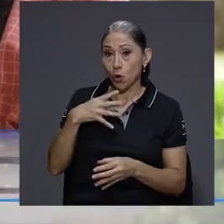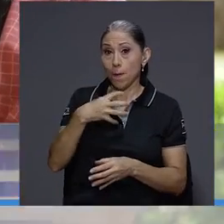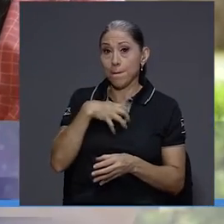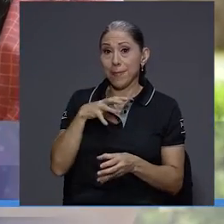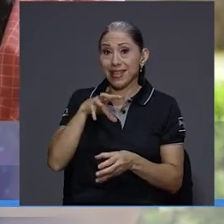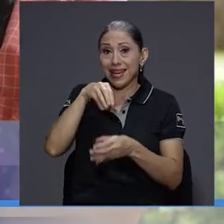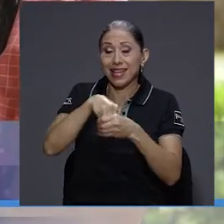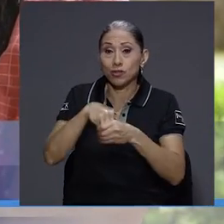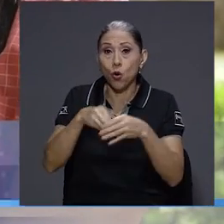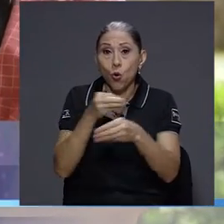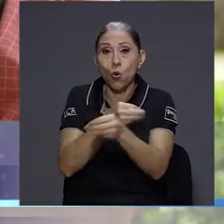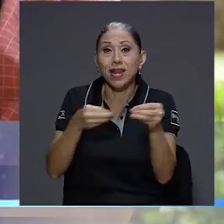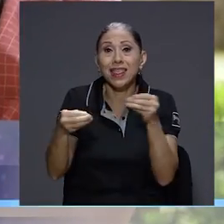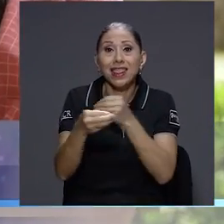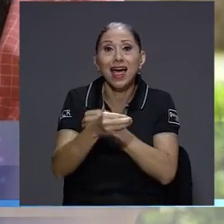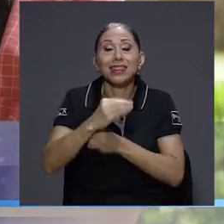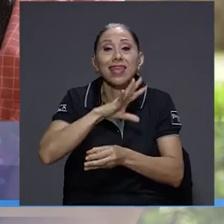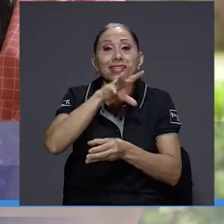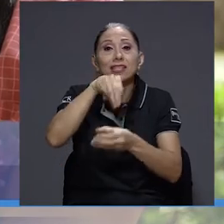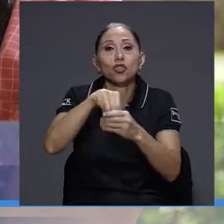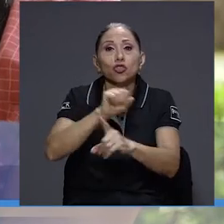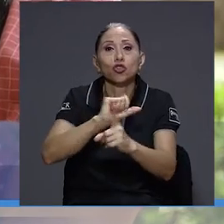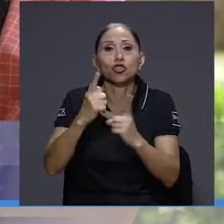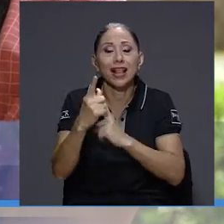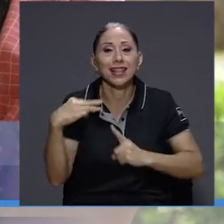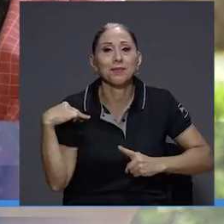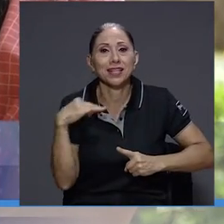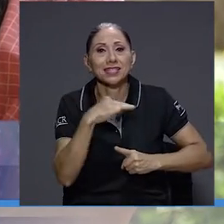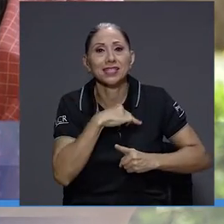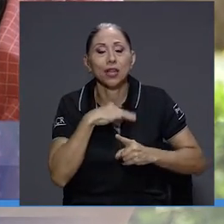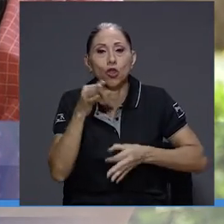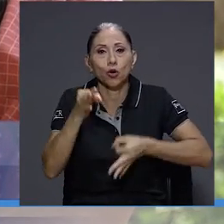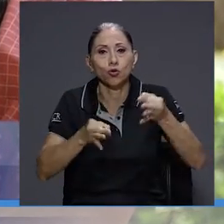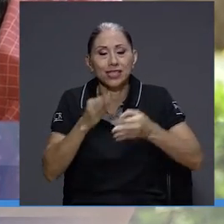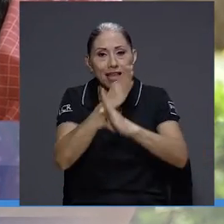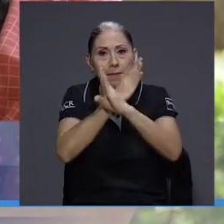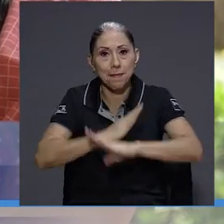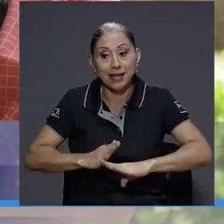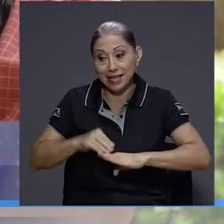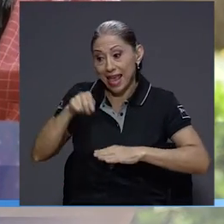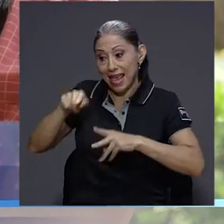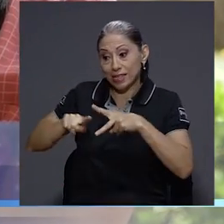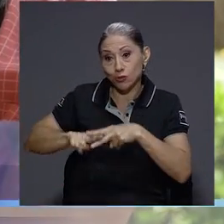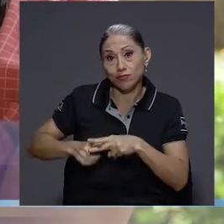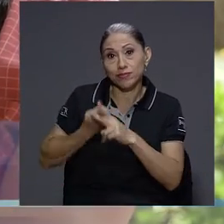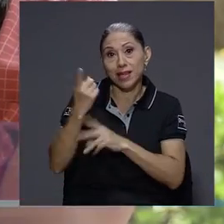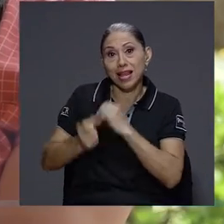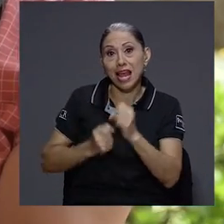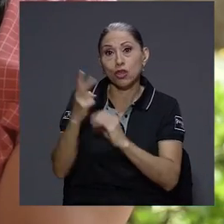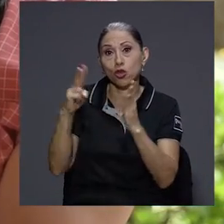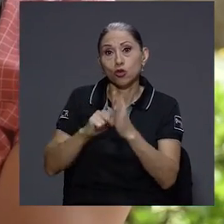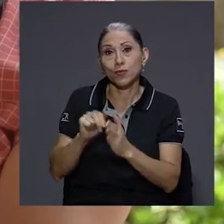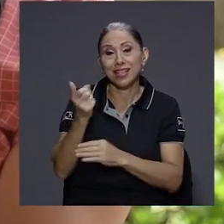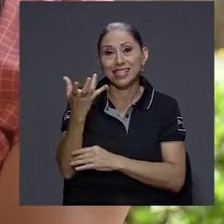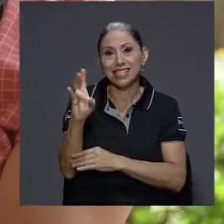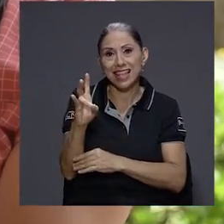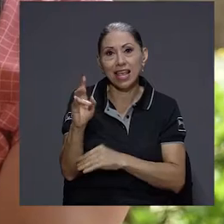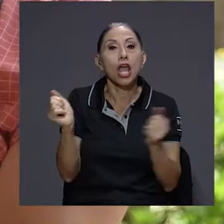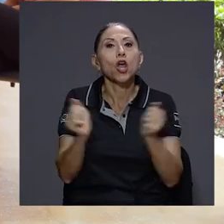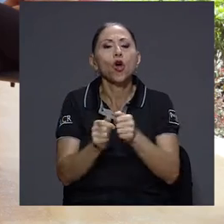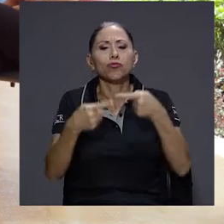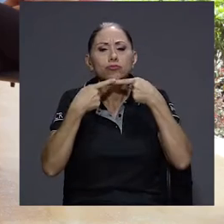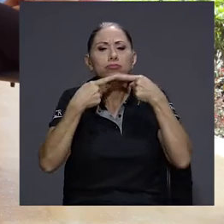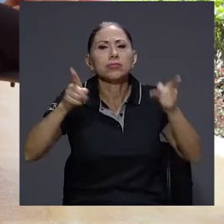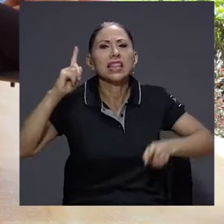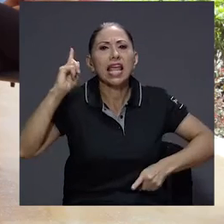pertenezco a la Unidad de Inserción Social del Ministerio de Justicia y Paz. La Unidad de Inserción Social se crea en el 2017 mediante un decreto de